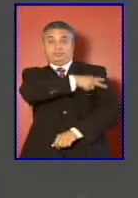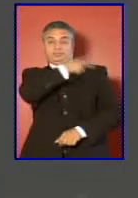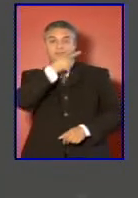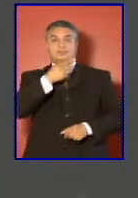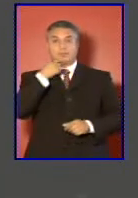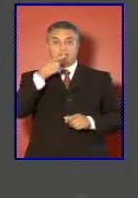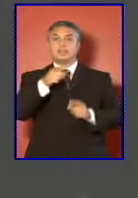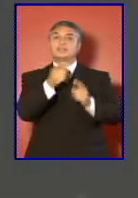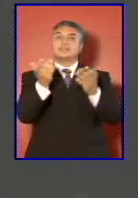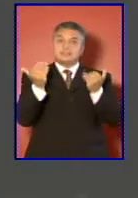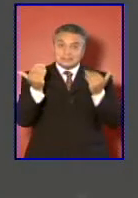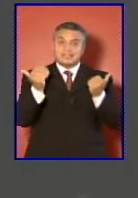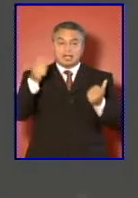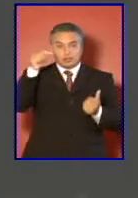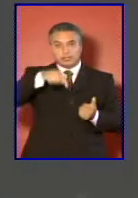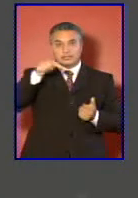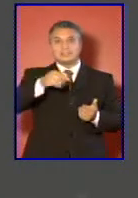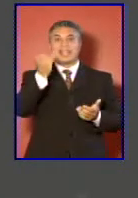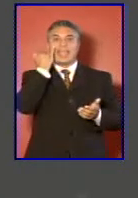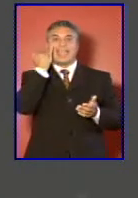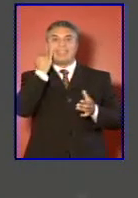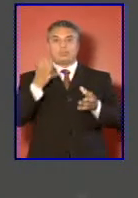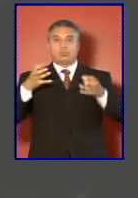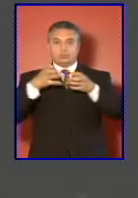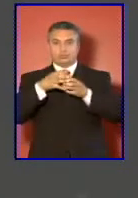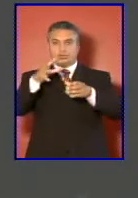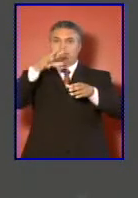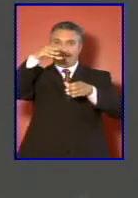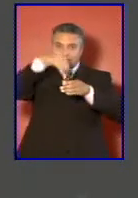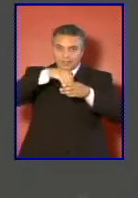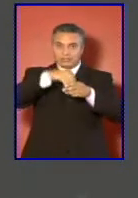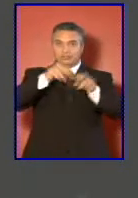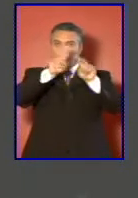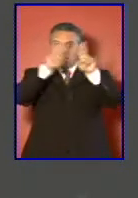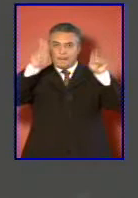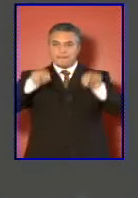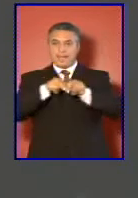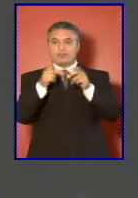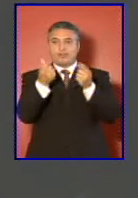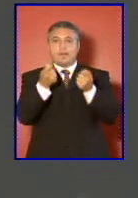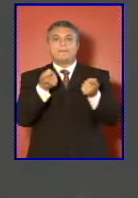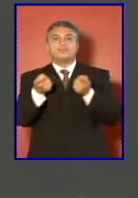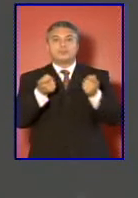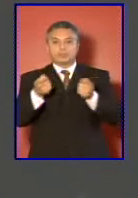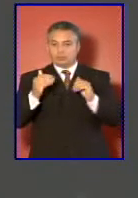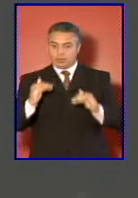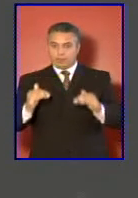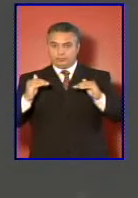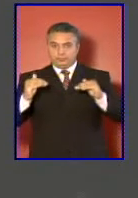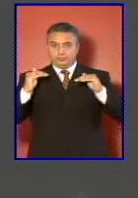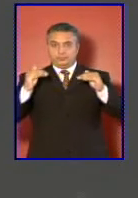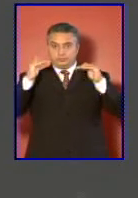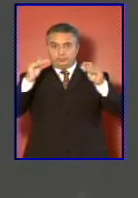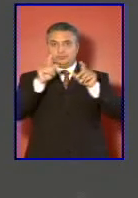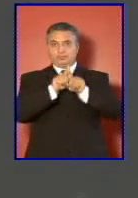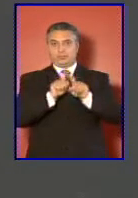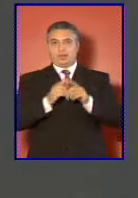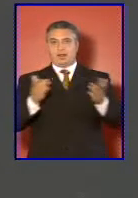necesarios para la institución dentro de los marcos presupuestarios y en escalafones paralelos.